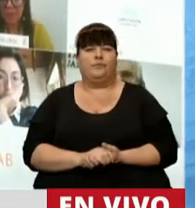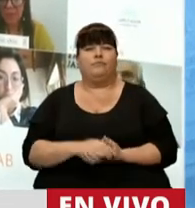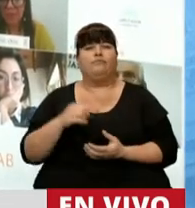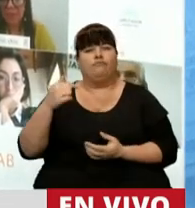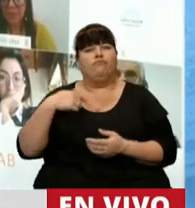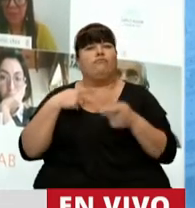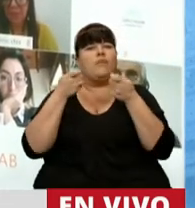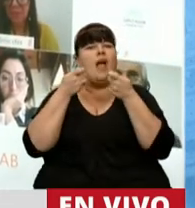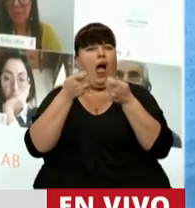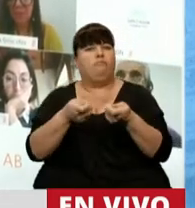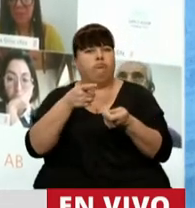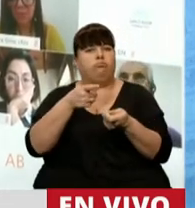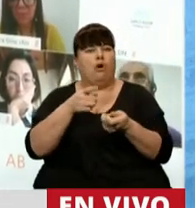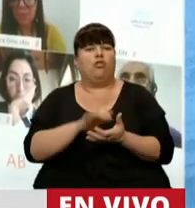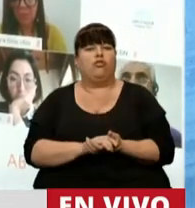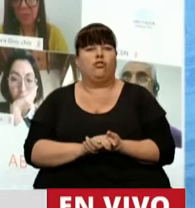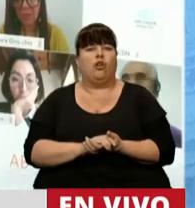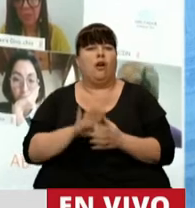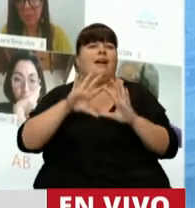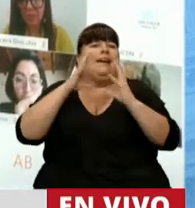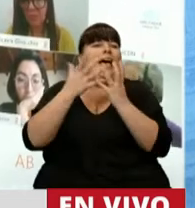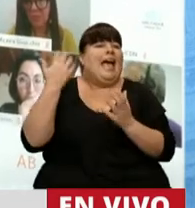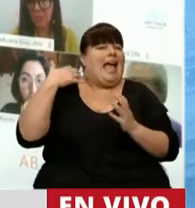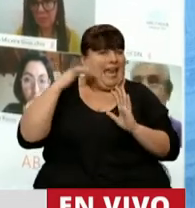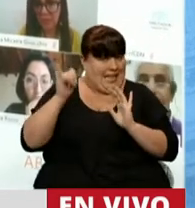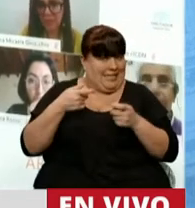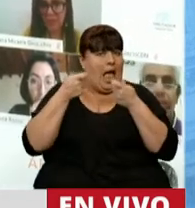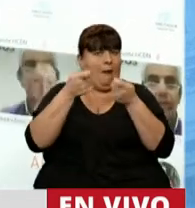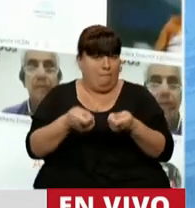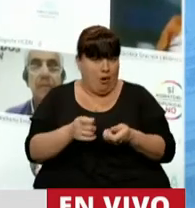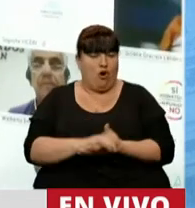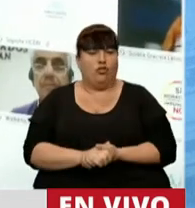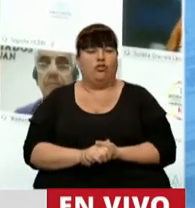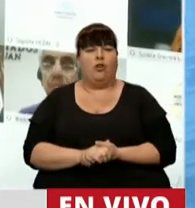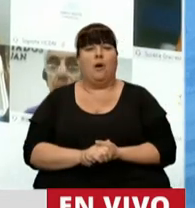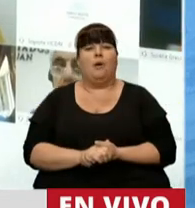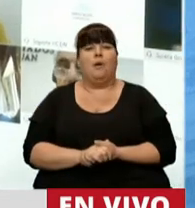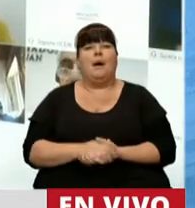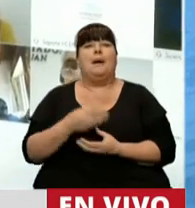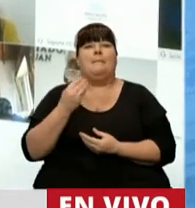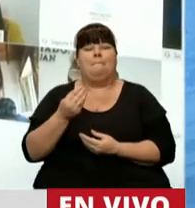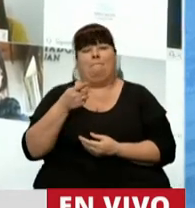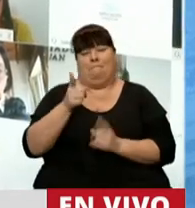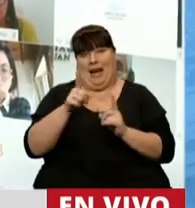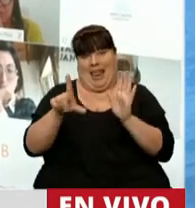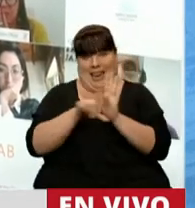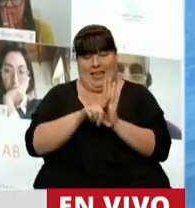nuestro acompañamiento a las razones generales que motivan a la misma.